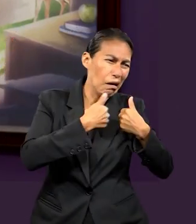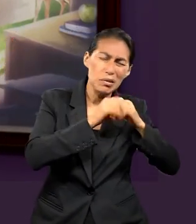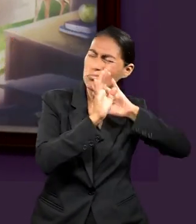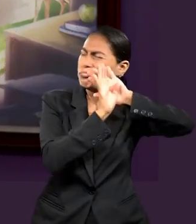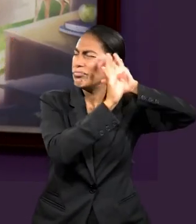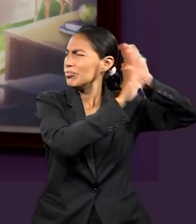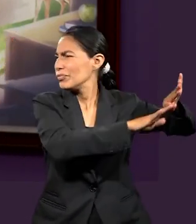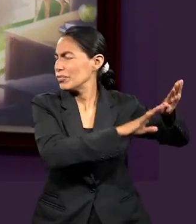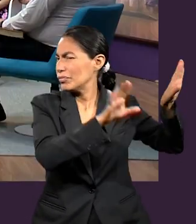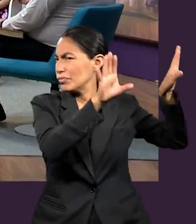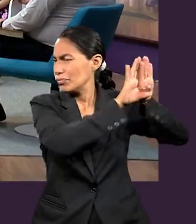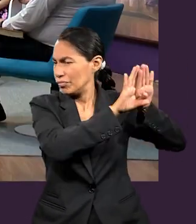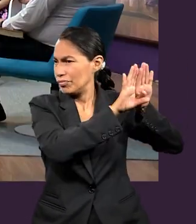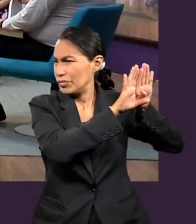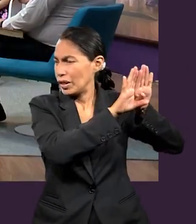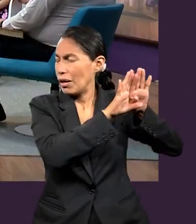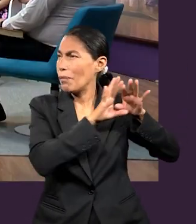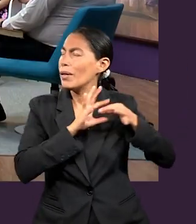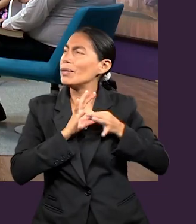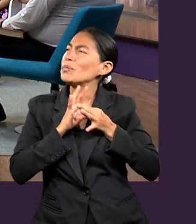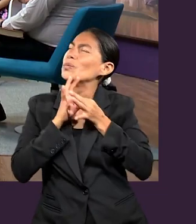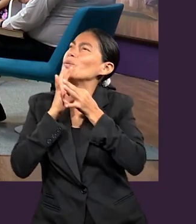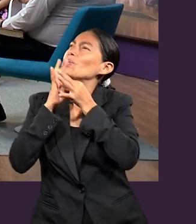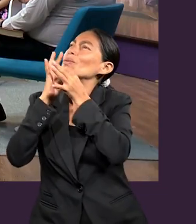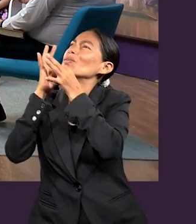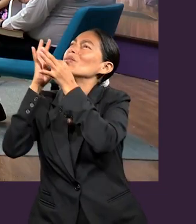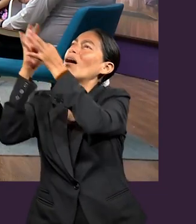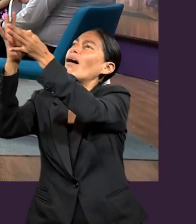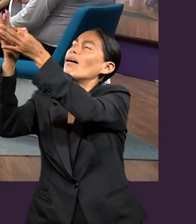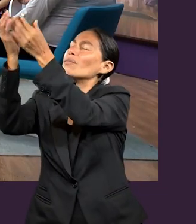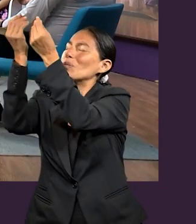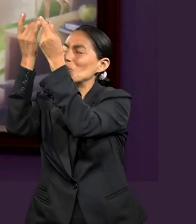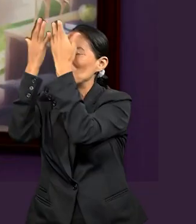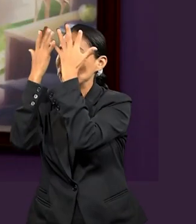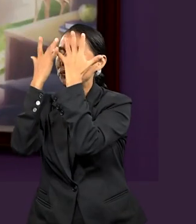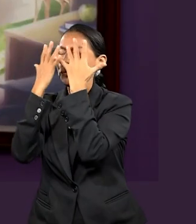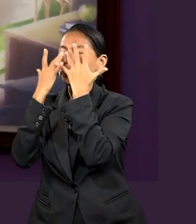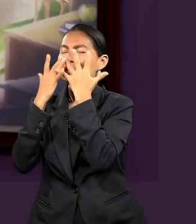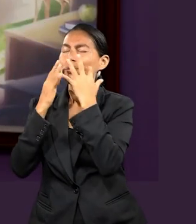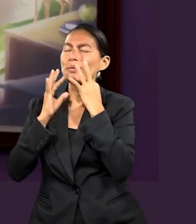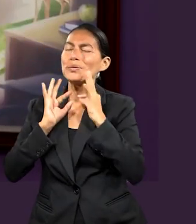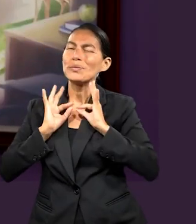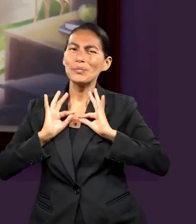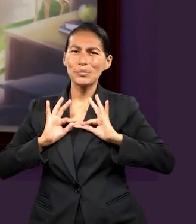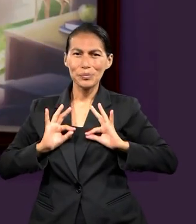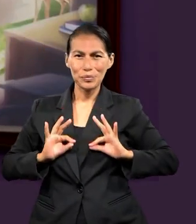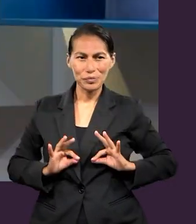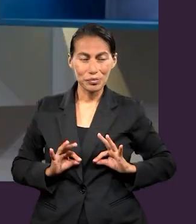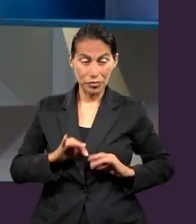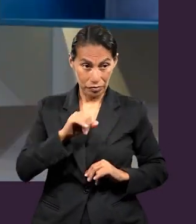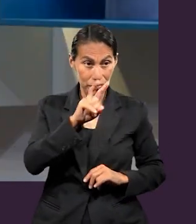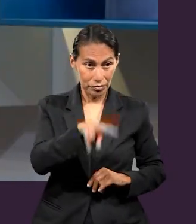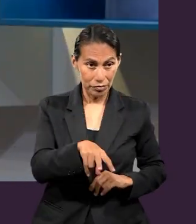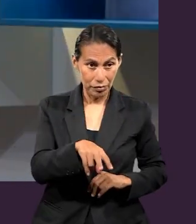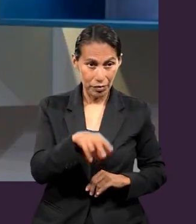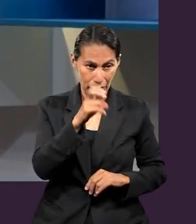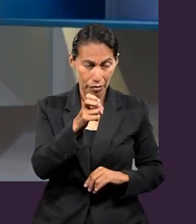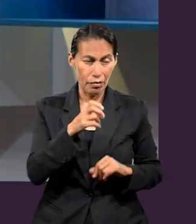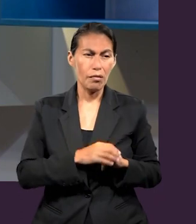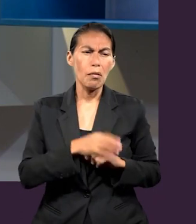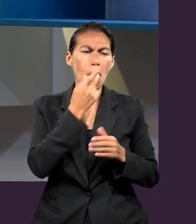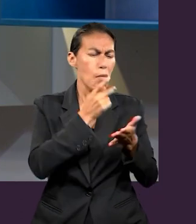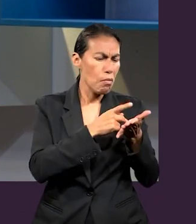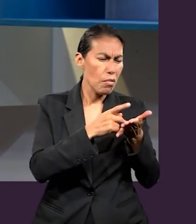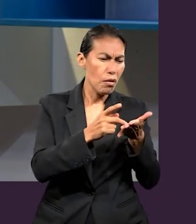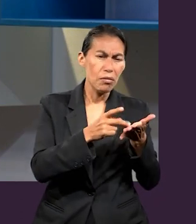comprende al 100%. Entonces, para mí, es algo que relaja mi interior. Eso es verdad. Y sobre